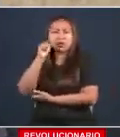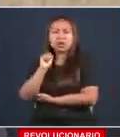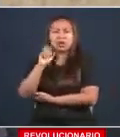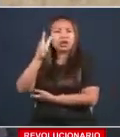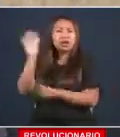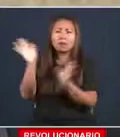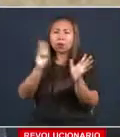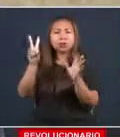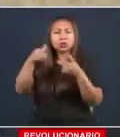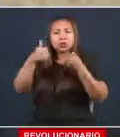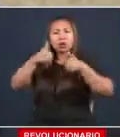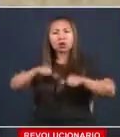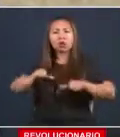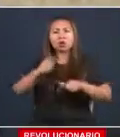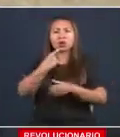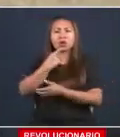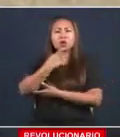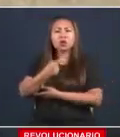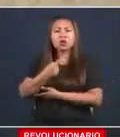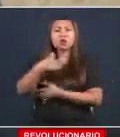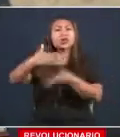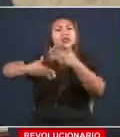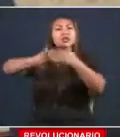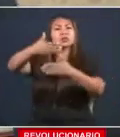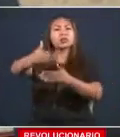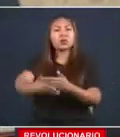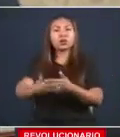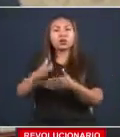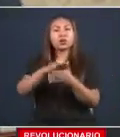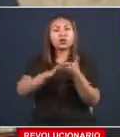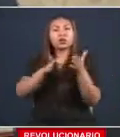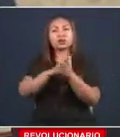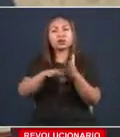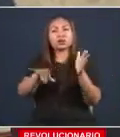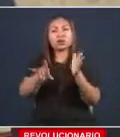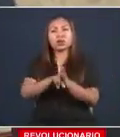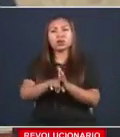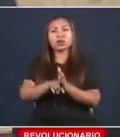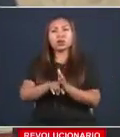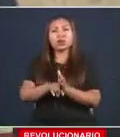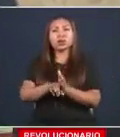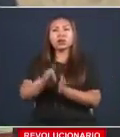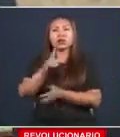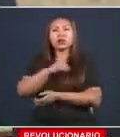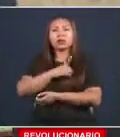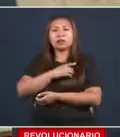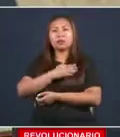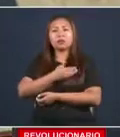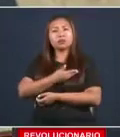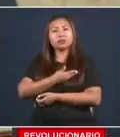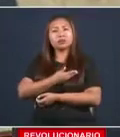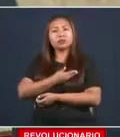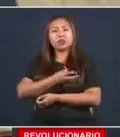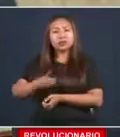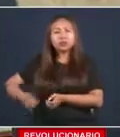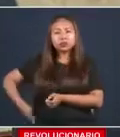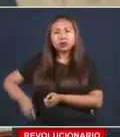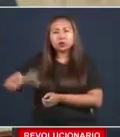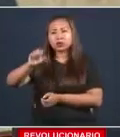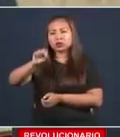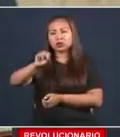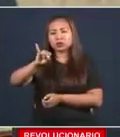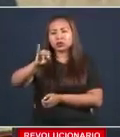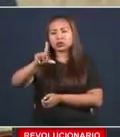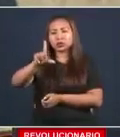acuerdo con lo que se dijo después del proyecto de ley del diputado Silva. Pero son necesarios en esta